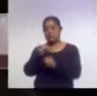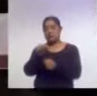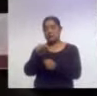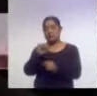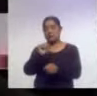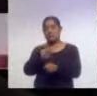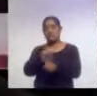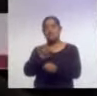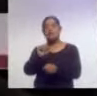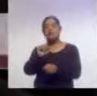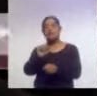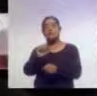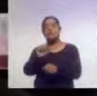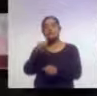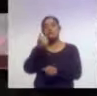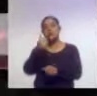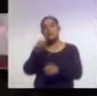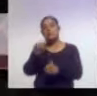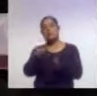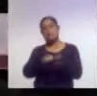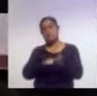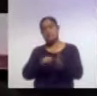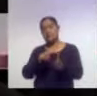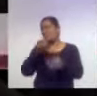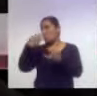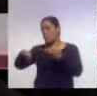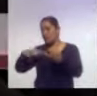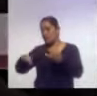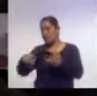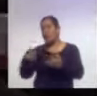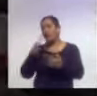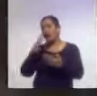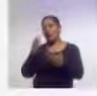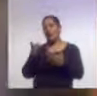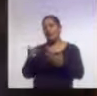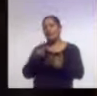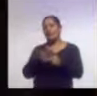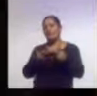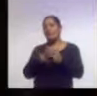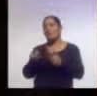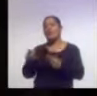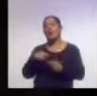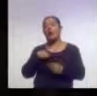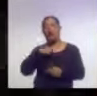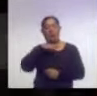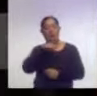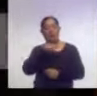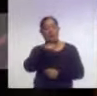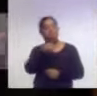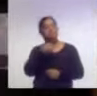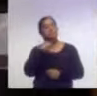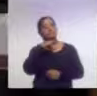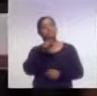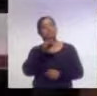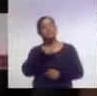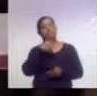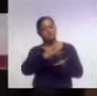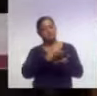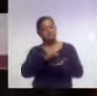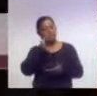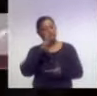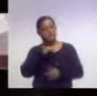agilizar y pues gracias a que nos están apoyando, pues estamos recibiendo nuestra constancia a tiempo. Siempre hemos tenido el apoyo de